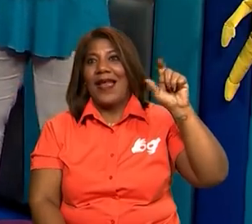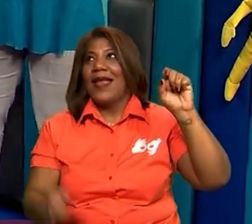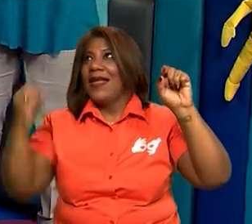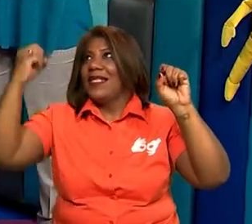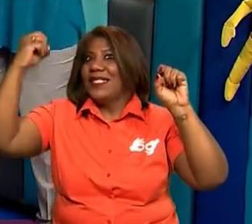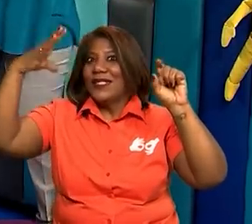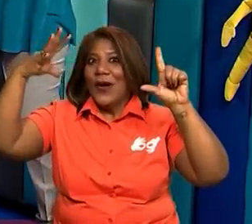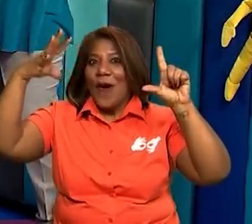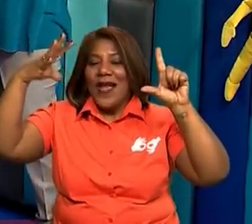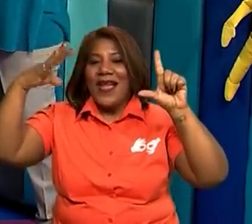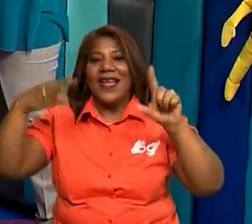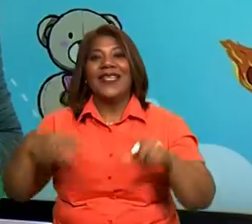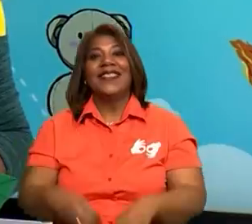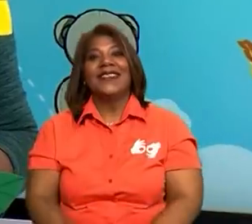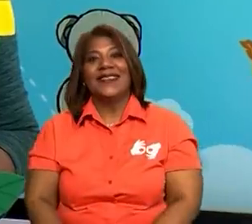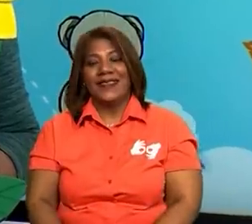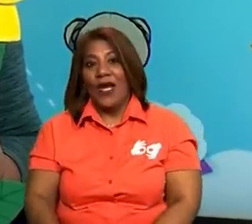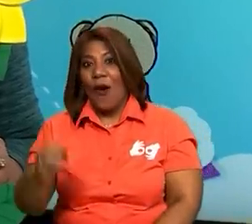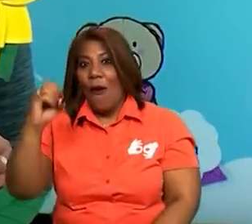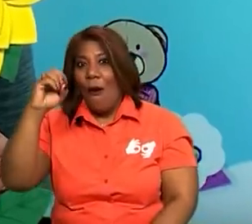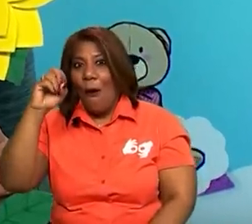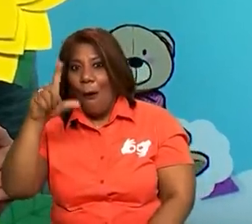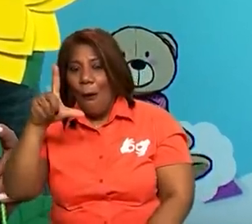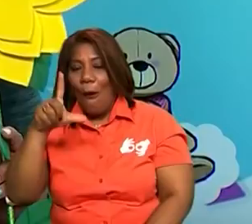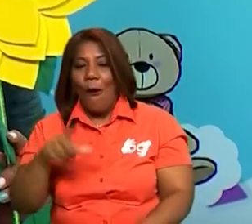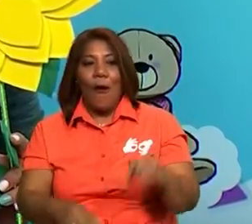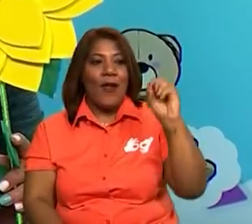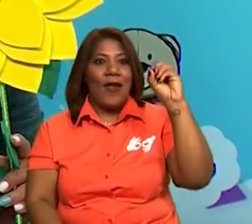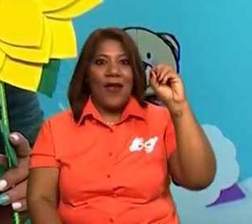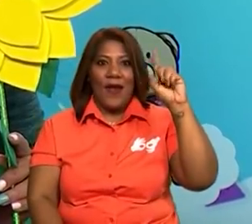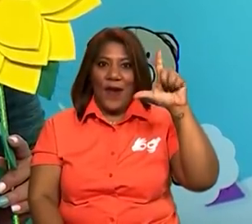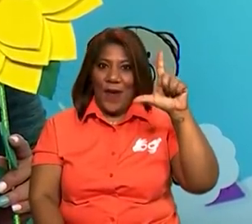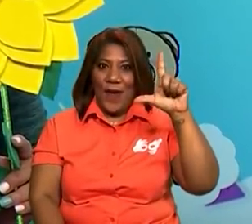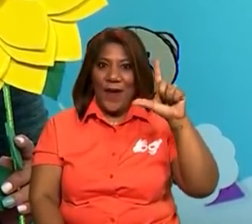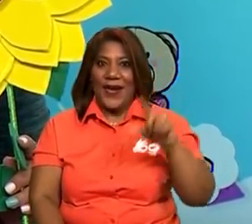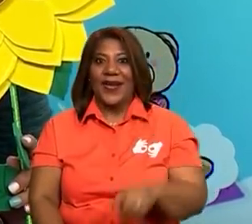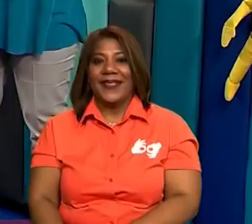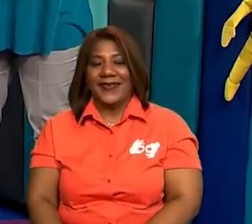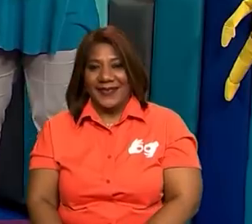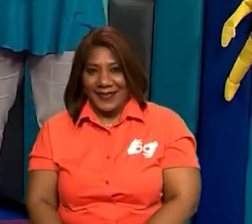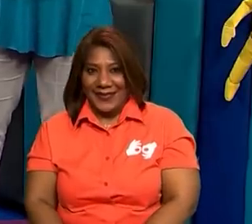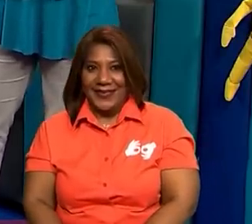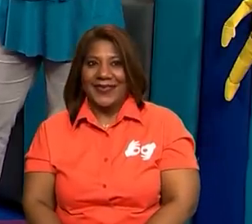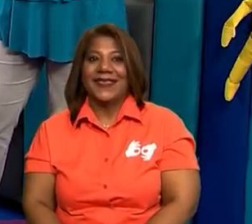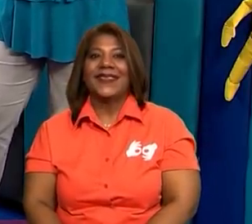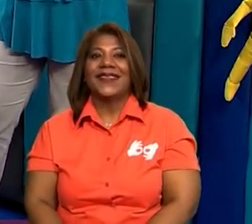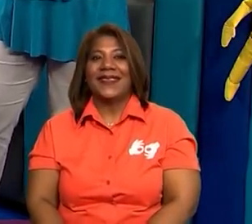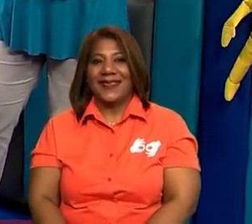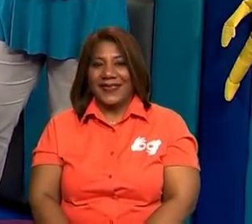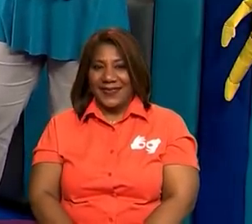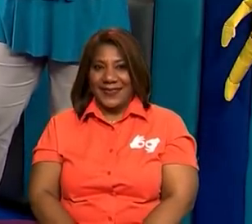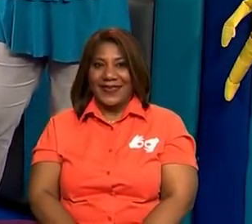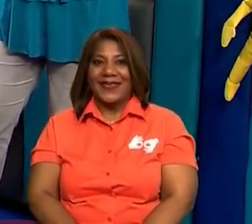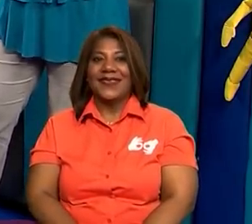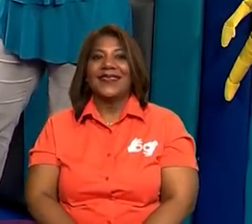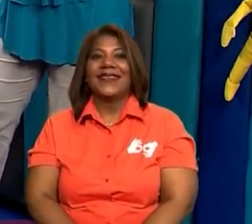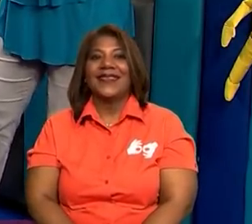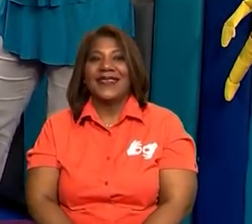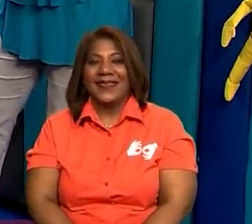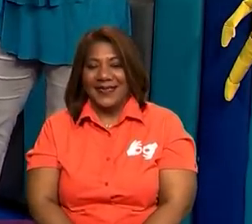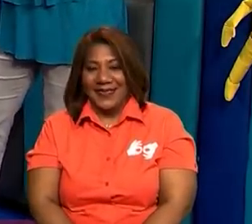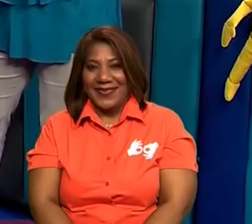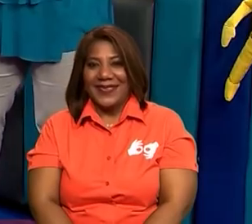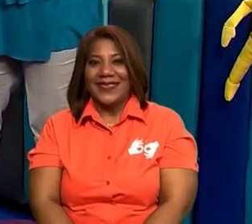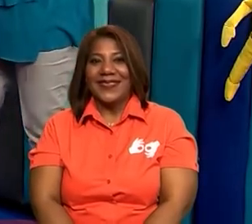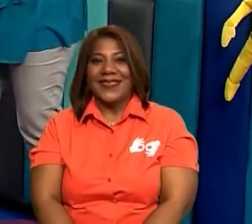gira sol. Y tenemos la palabra allí al lado de cada una de las imágenes o los objetos que utilicen